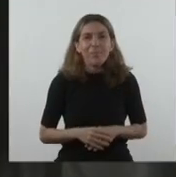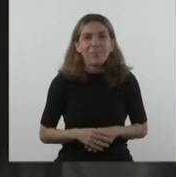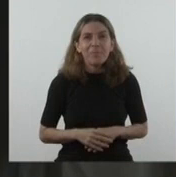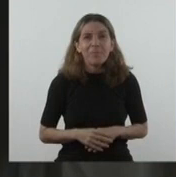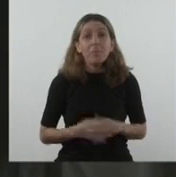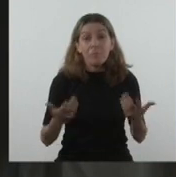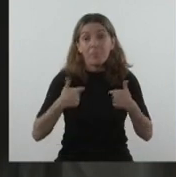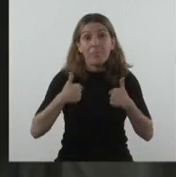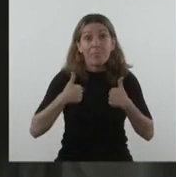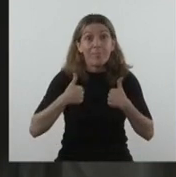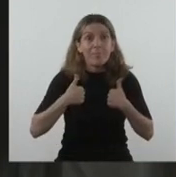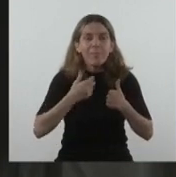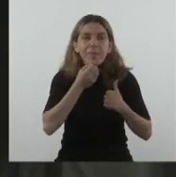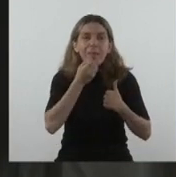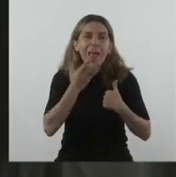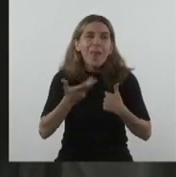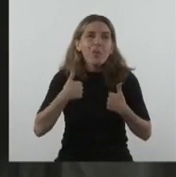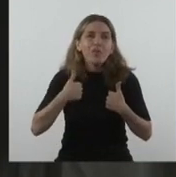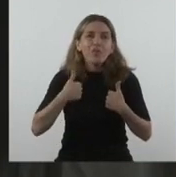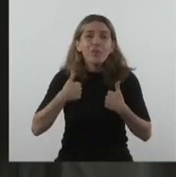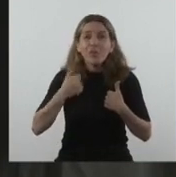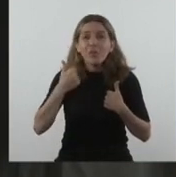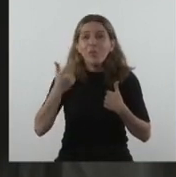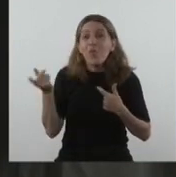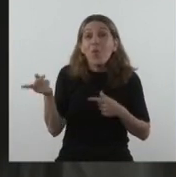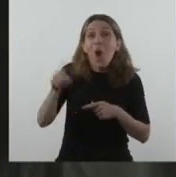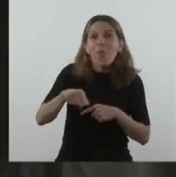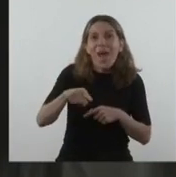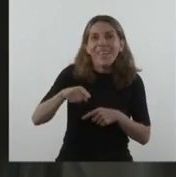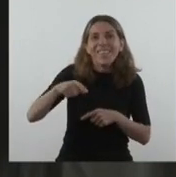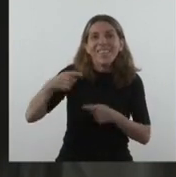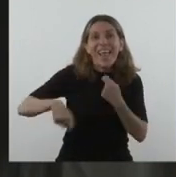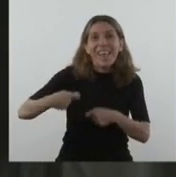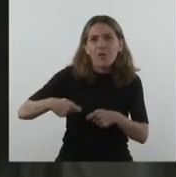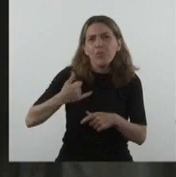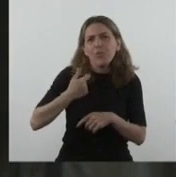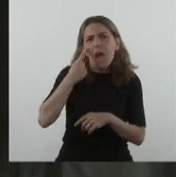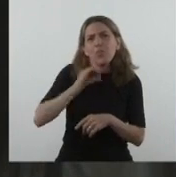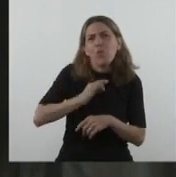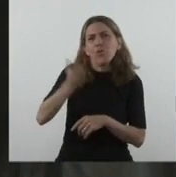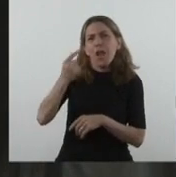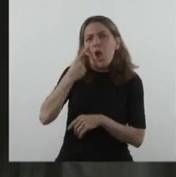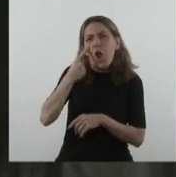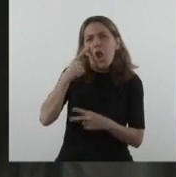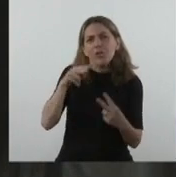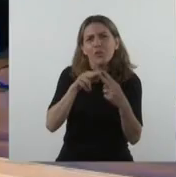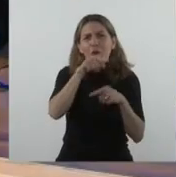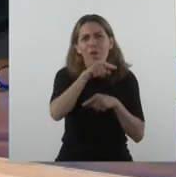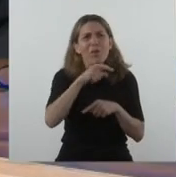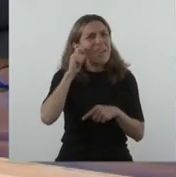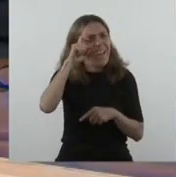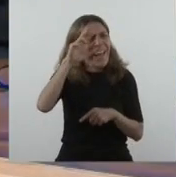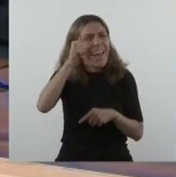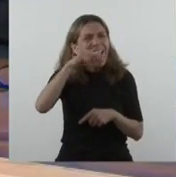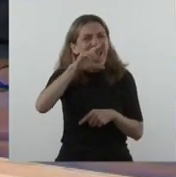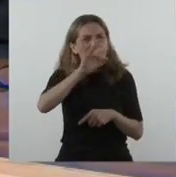Para mí es muy grato volver a Santiago del Estero. Nos conocemos con Gerardo ya hace muchísimos años y con el correr del